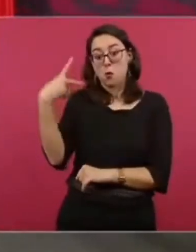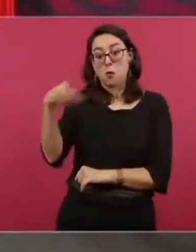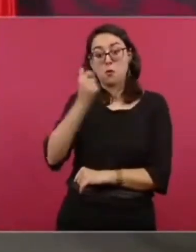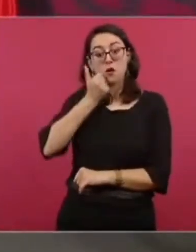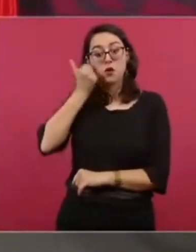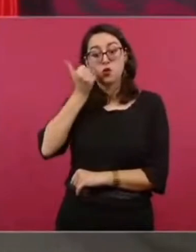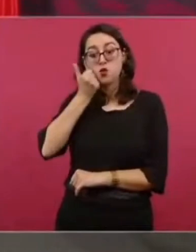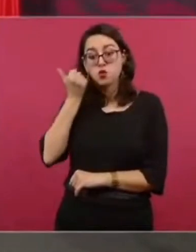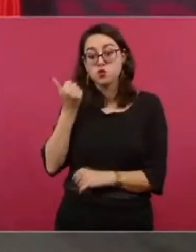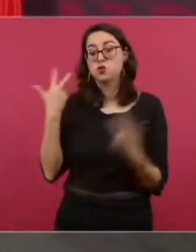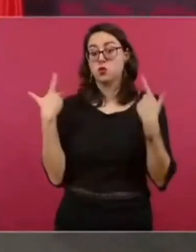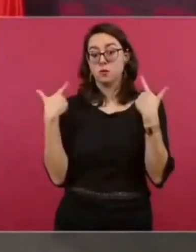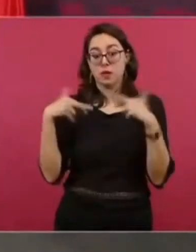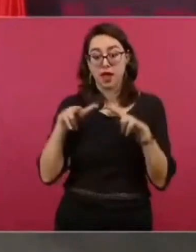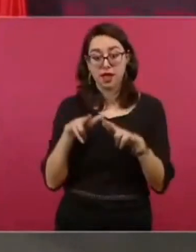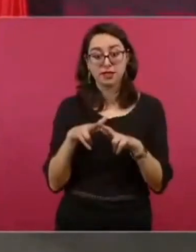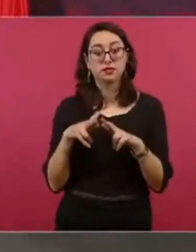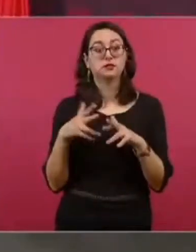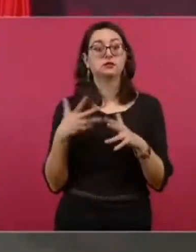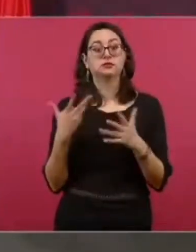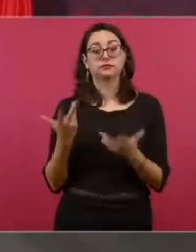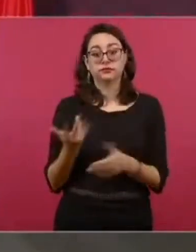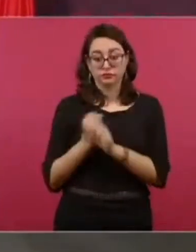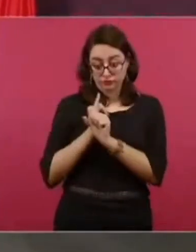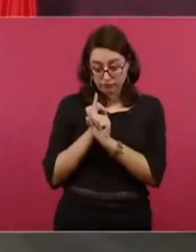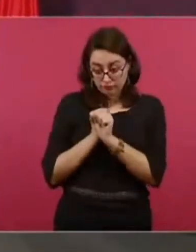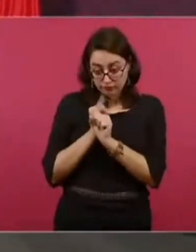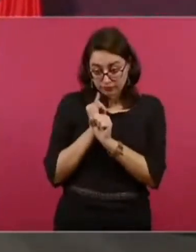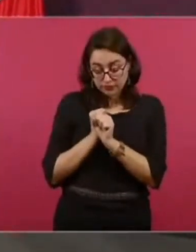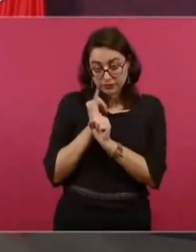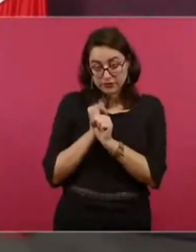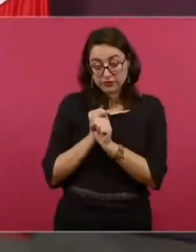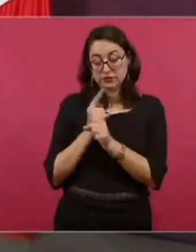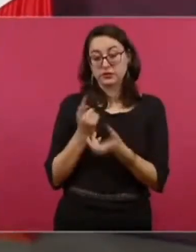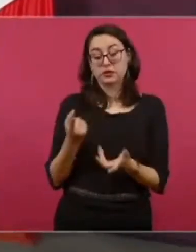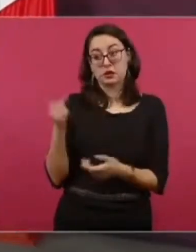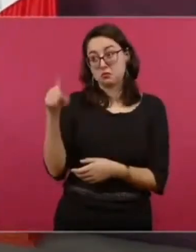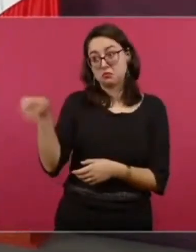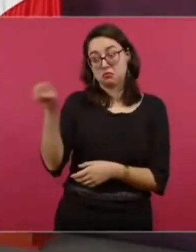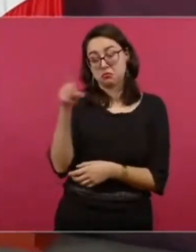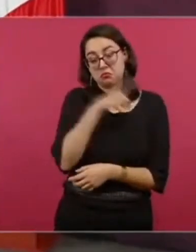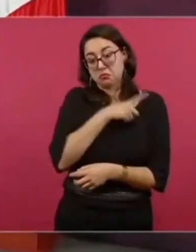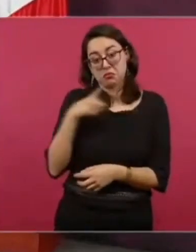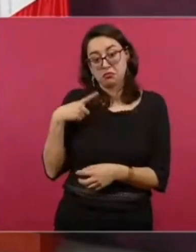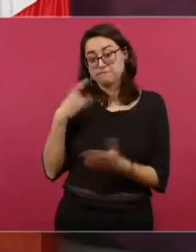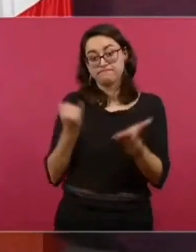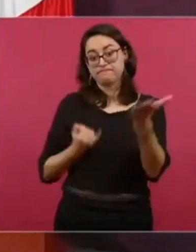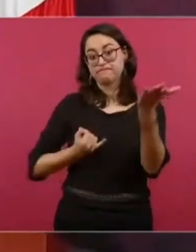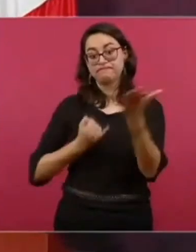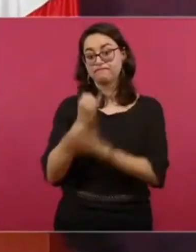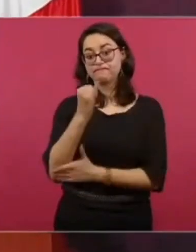alumnos, maestros, investigadores y